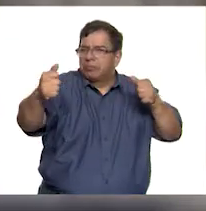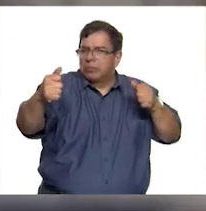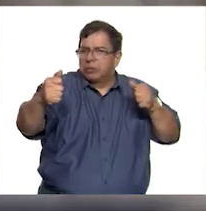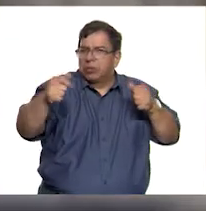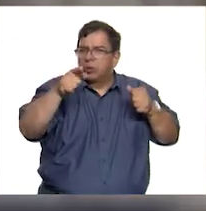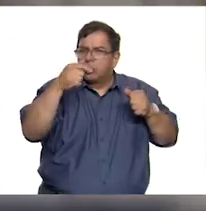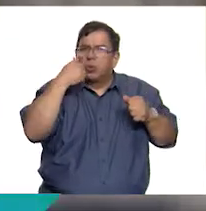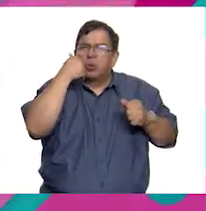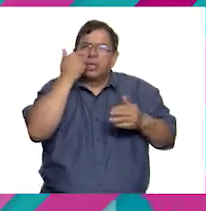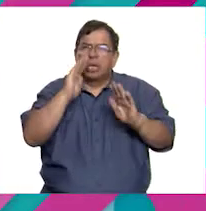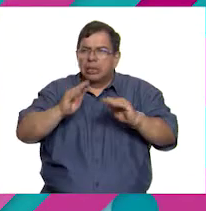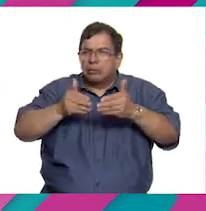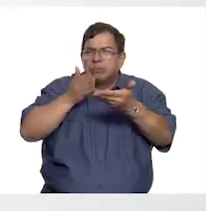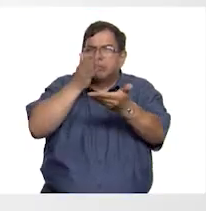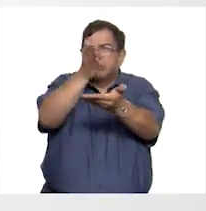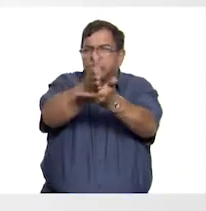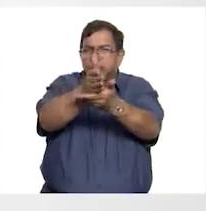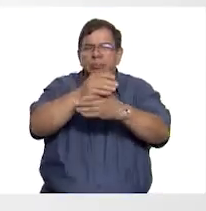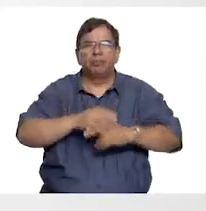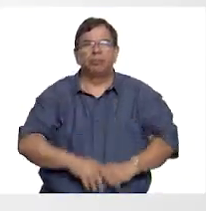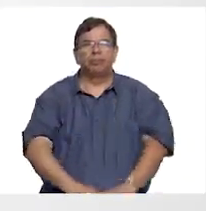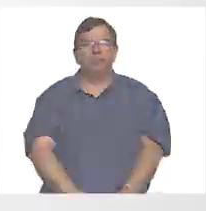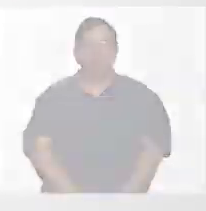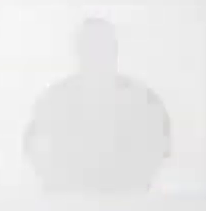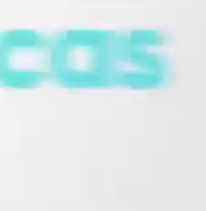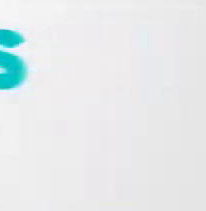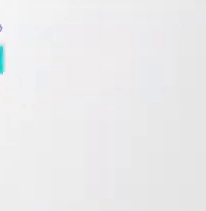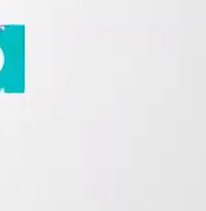donde tú quieres llegar chau eso